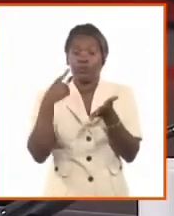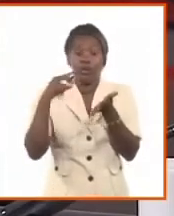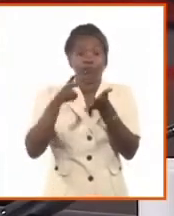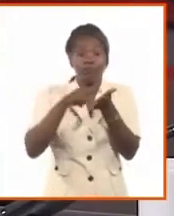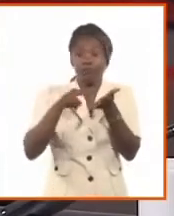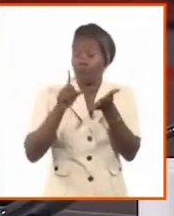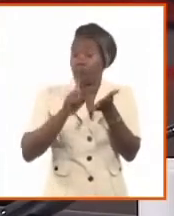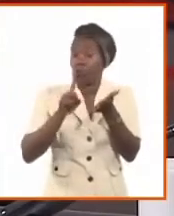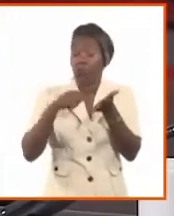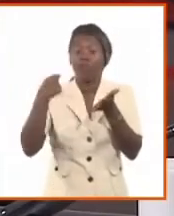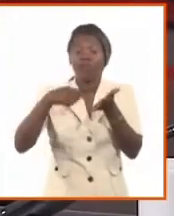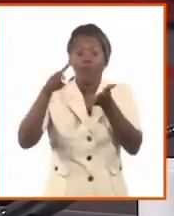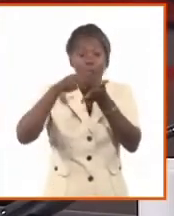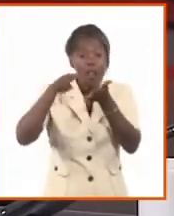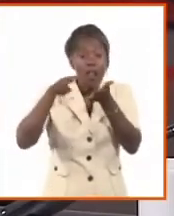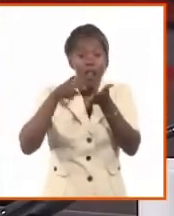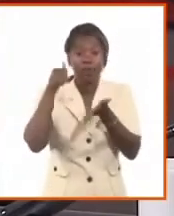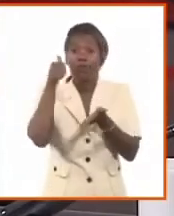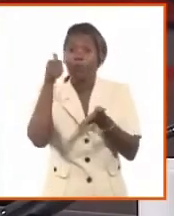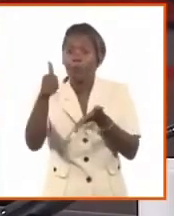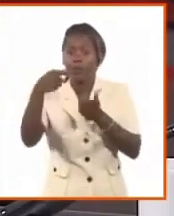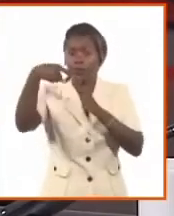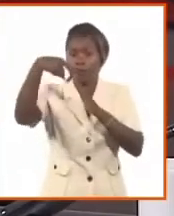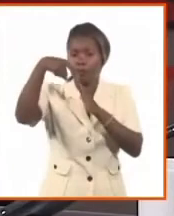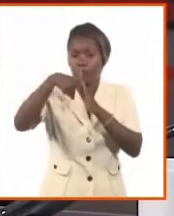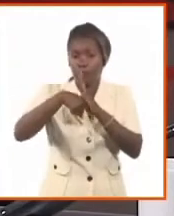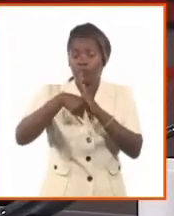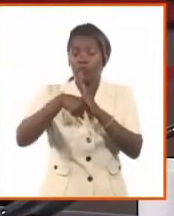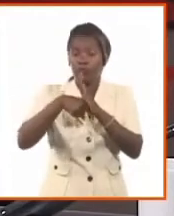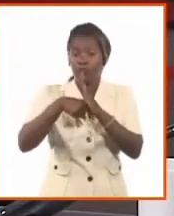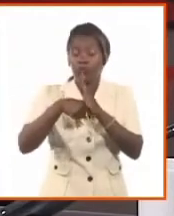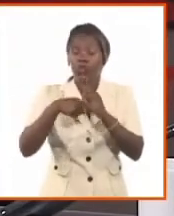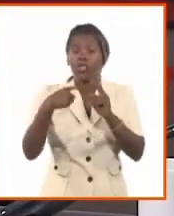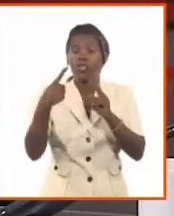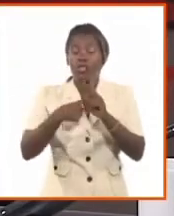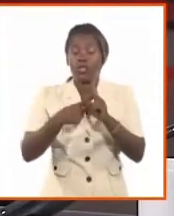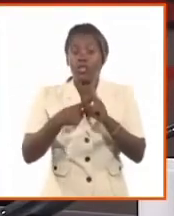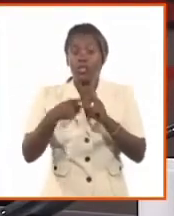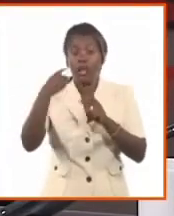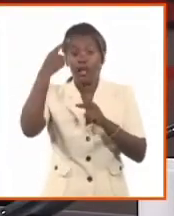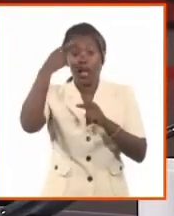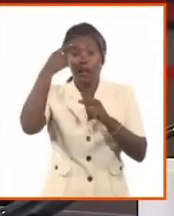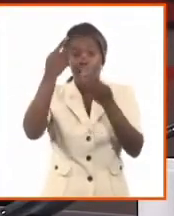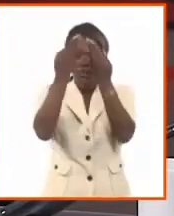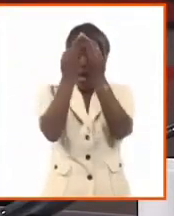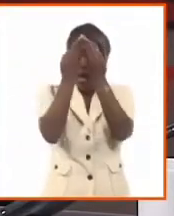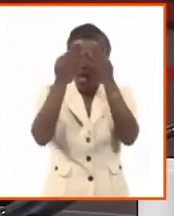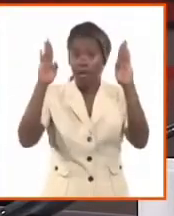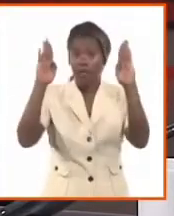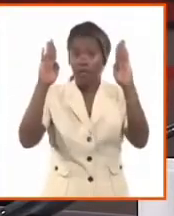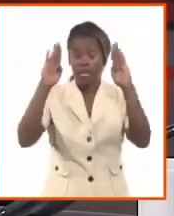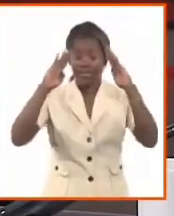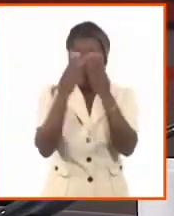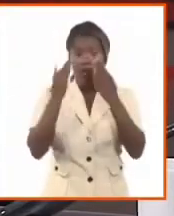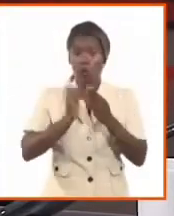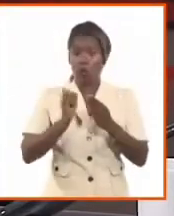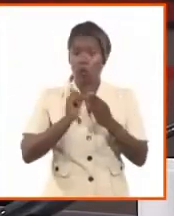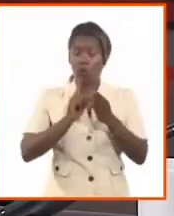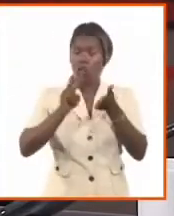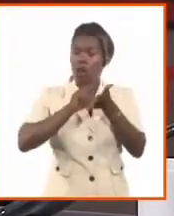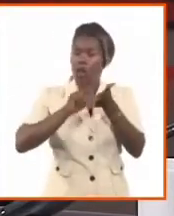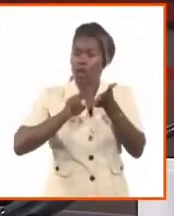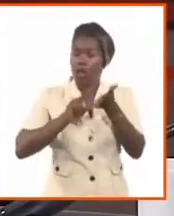Hay que leer el código de las familias con el corazón. Los ojos, ahí voy a serrante, se equivocan, pero el corazón